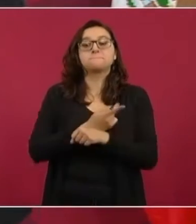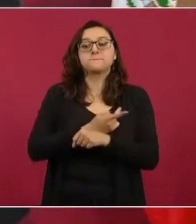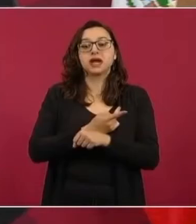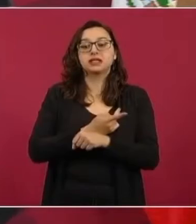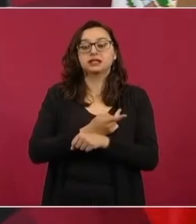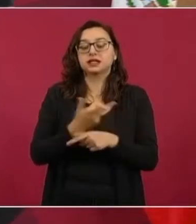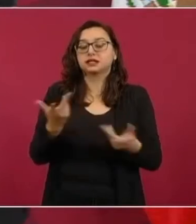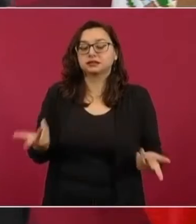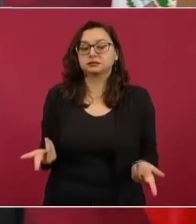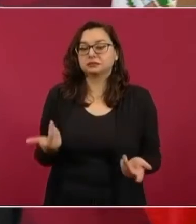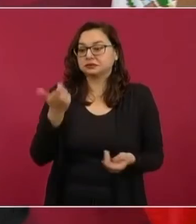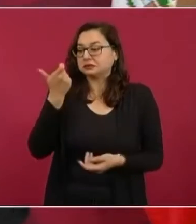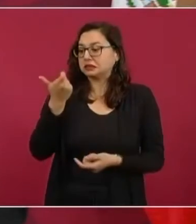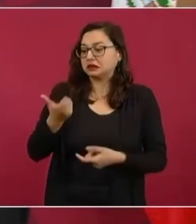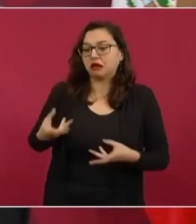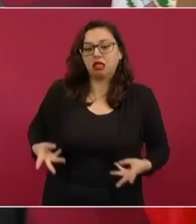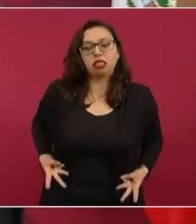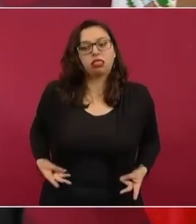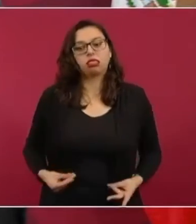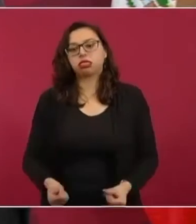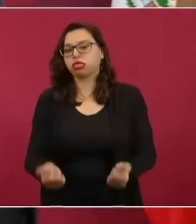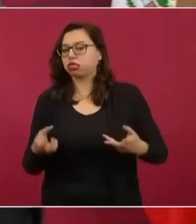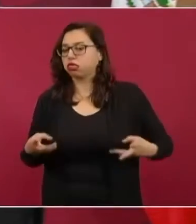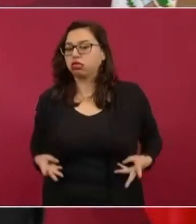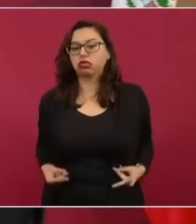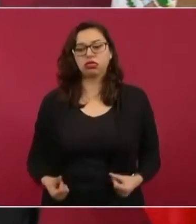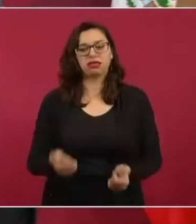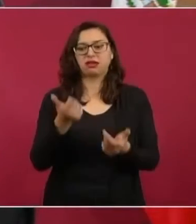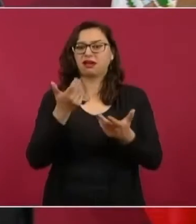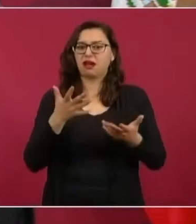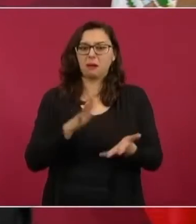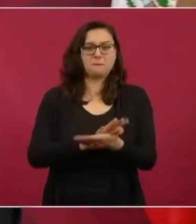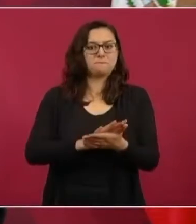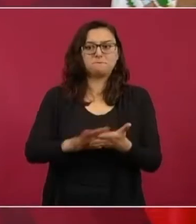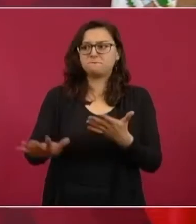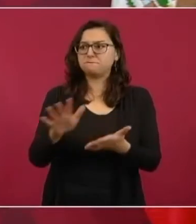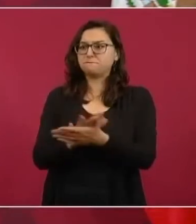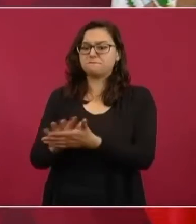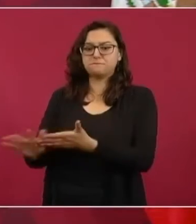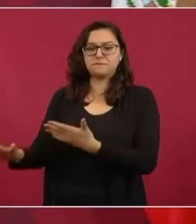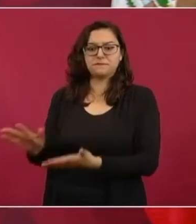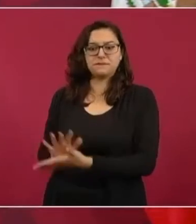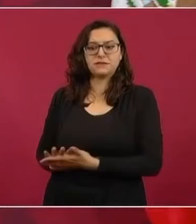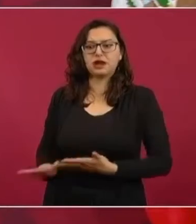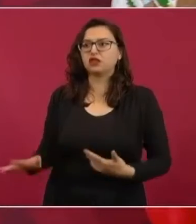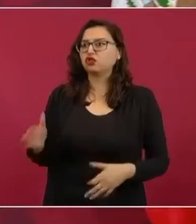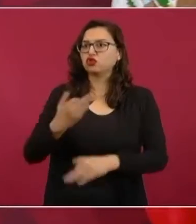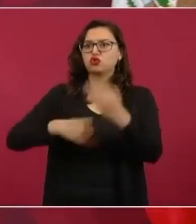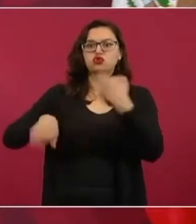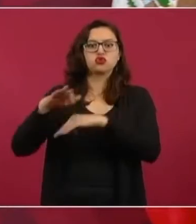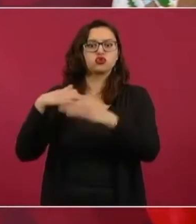acaba con todo, la carencia de la vida.